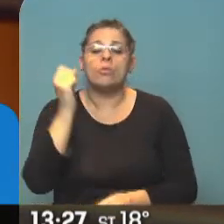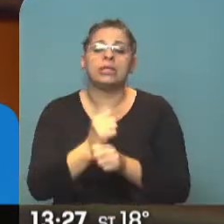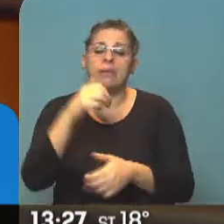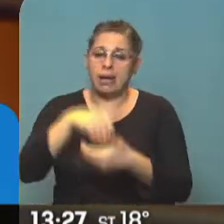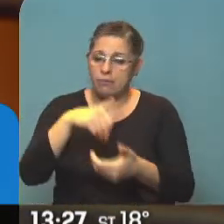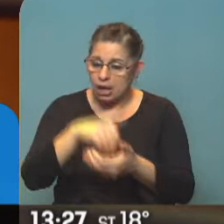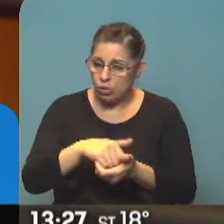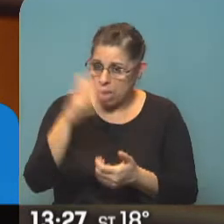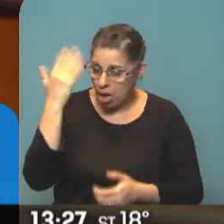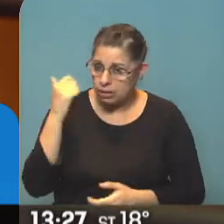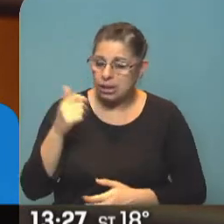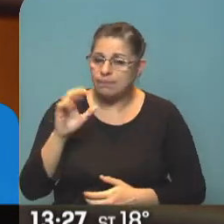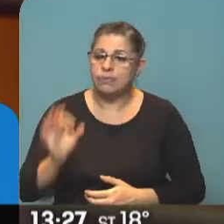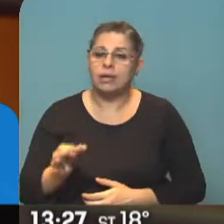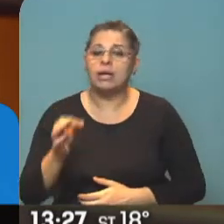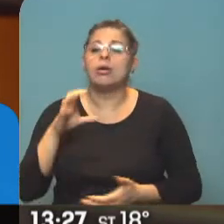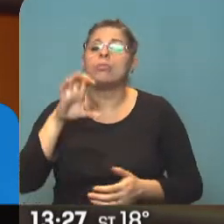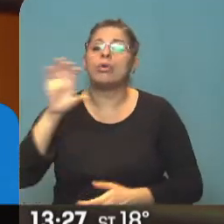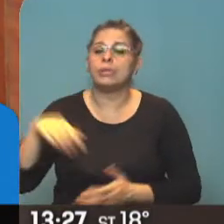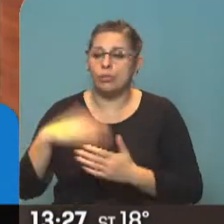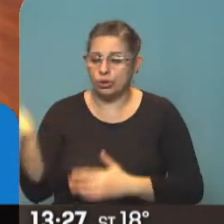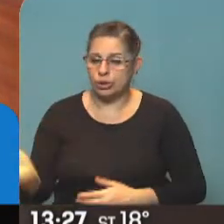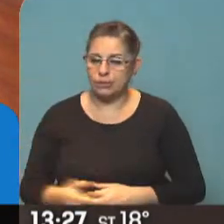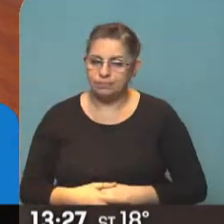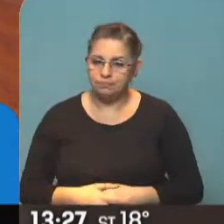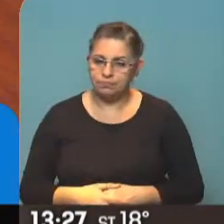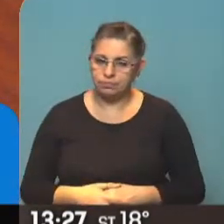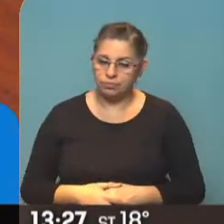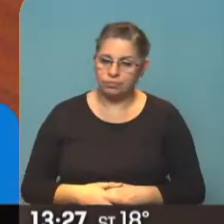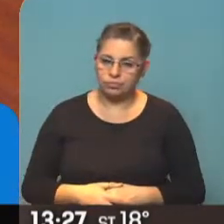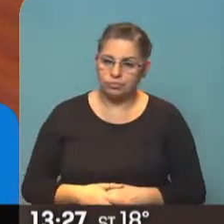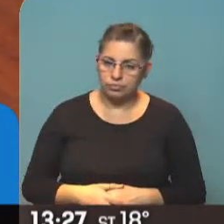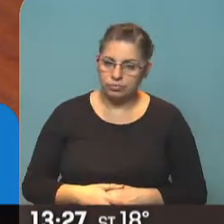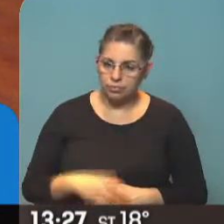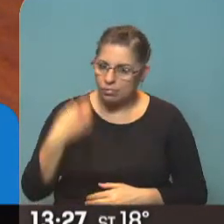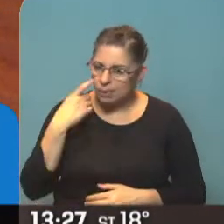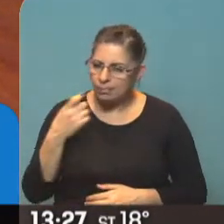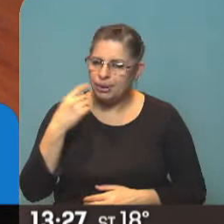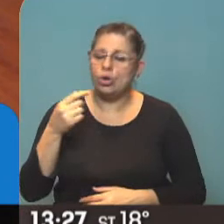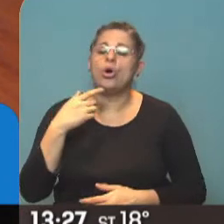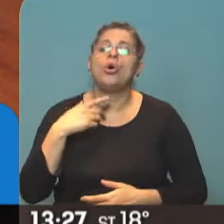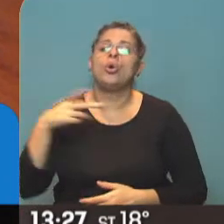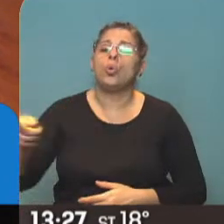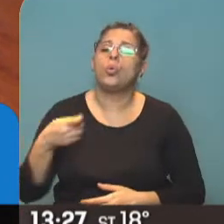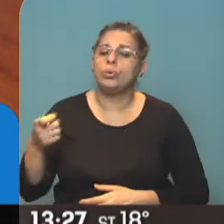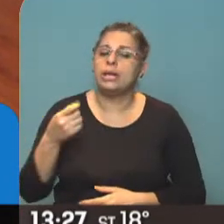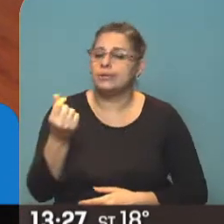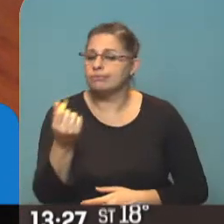allá en la provincia de Buenos Aires. Y por lo que estoy viendo, el valor de tu jubilación